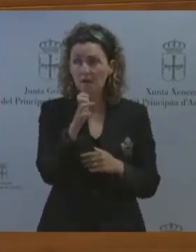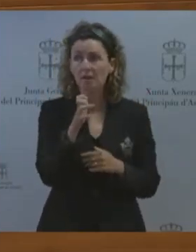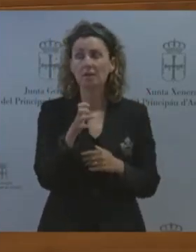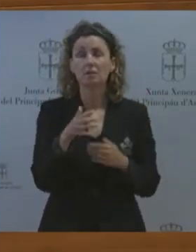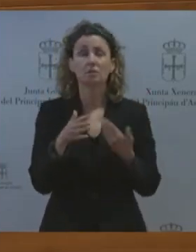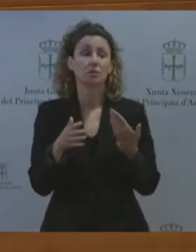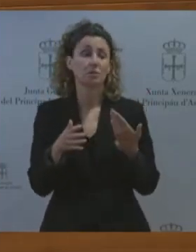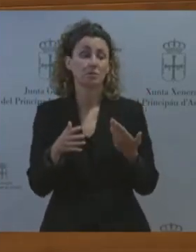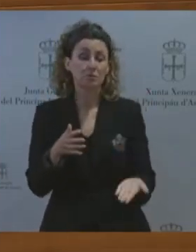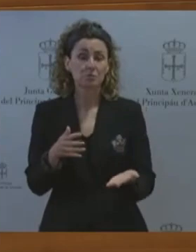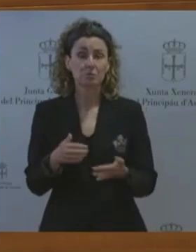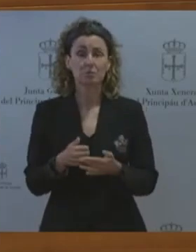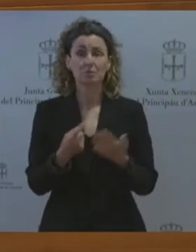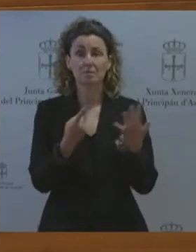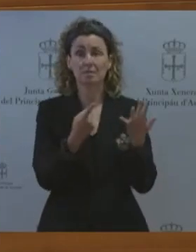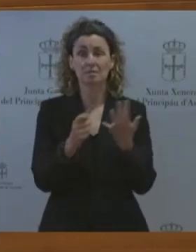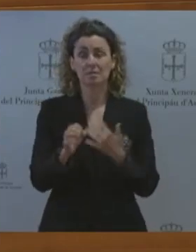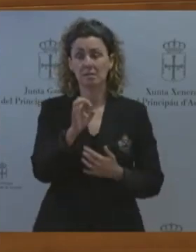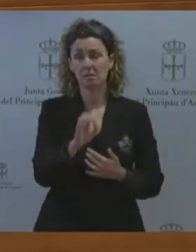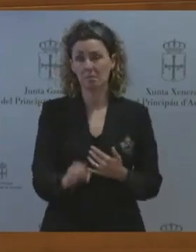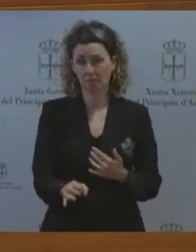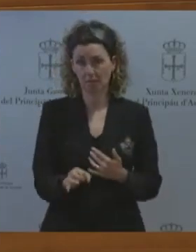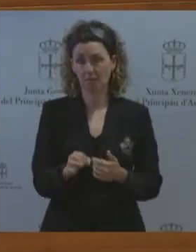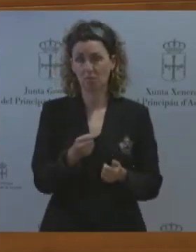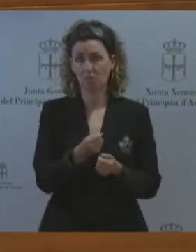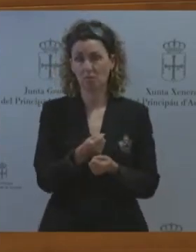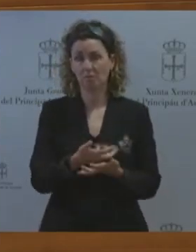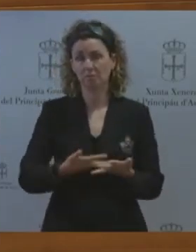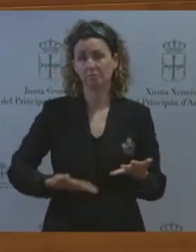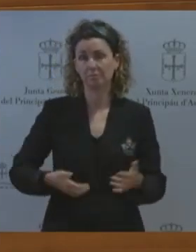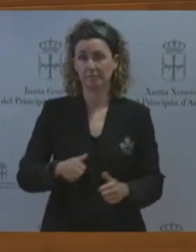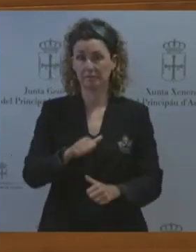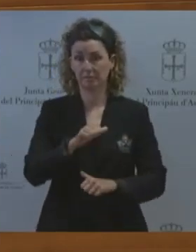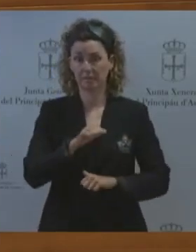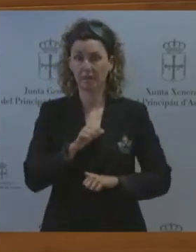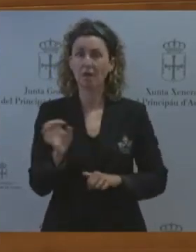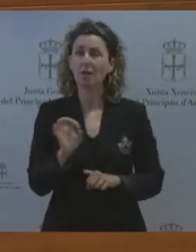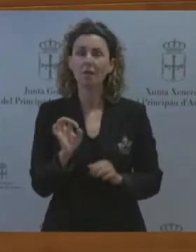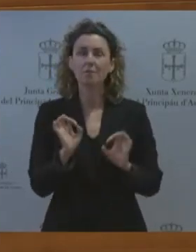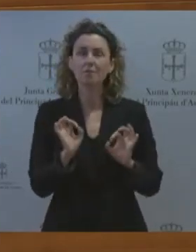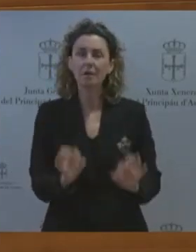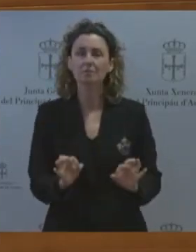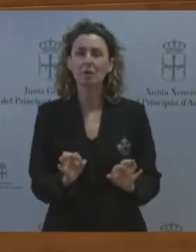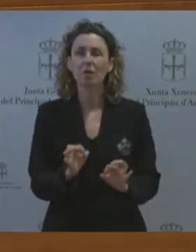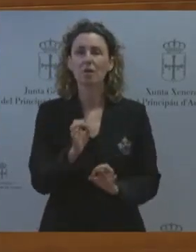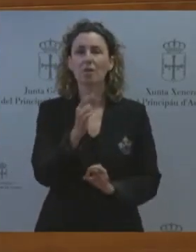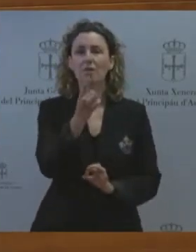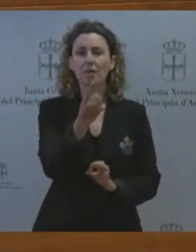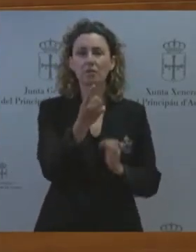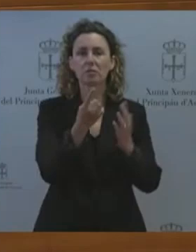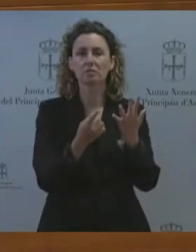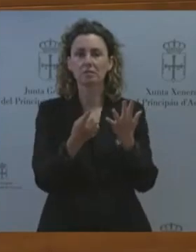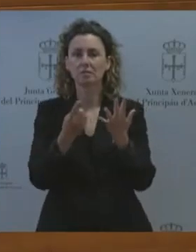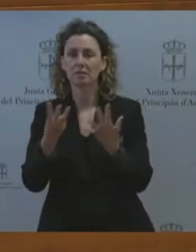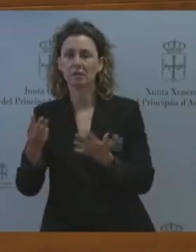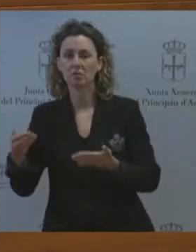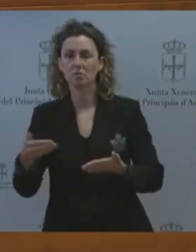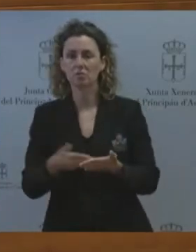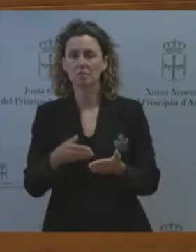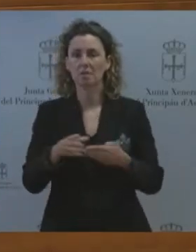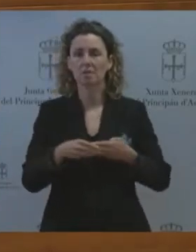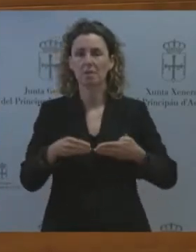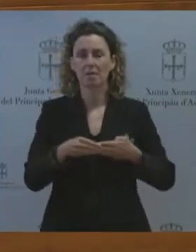de las listas de espera o lo que es lo mismo en casi 168.000 pacientes en los últimos años y como